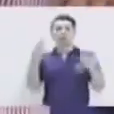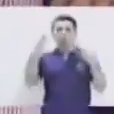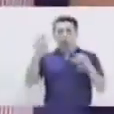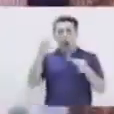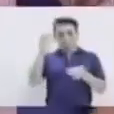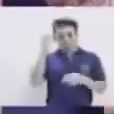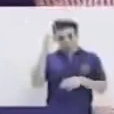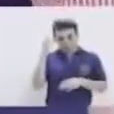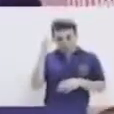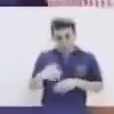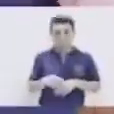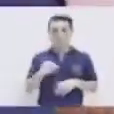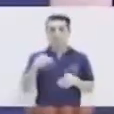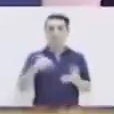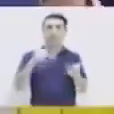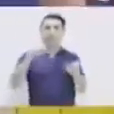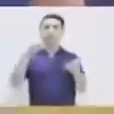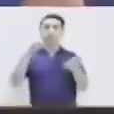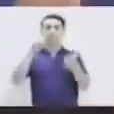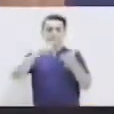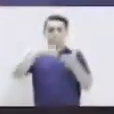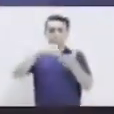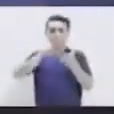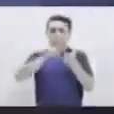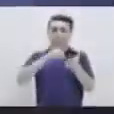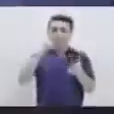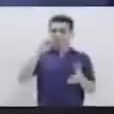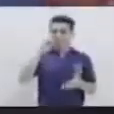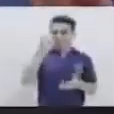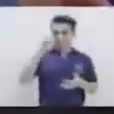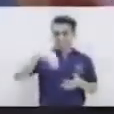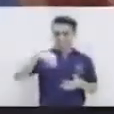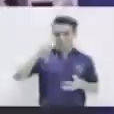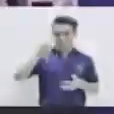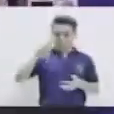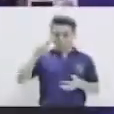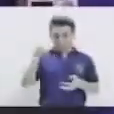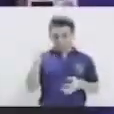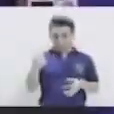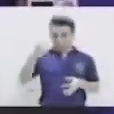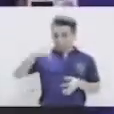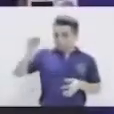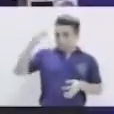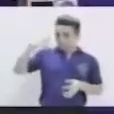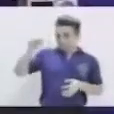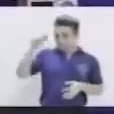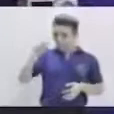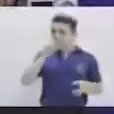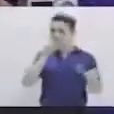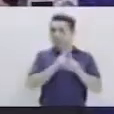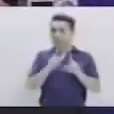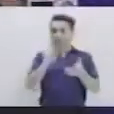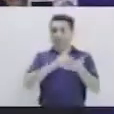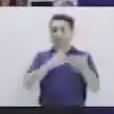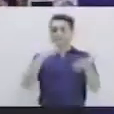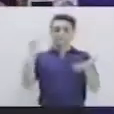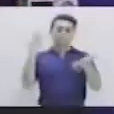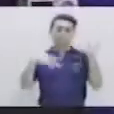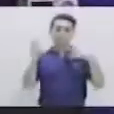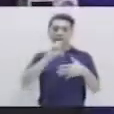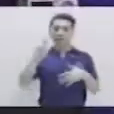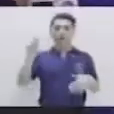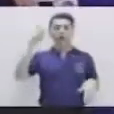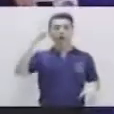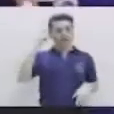témperas de colores, pinceles y un marcador negro, ¿verdad? Recuerden